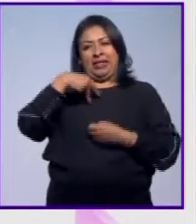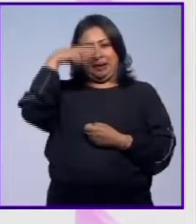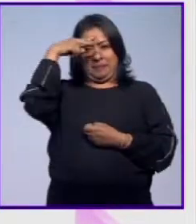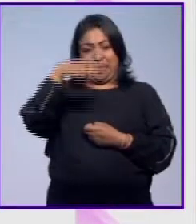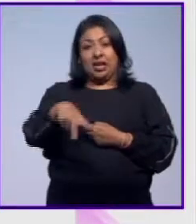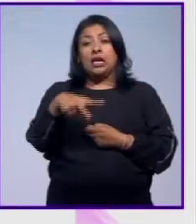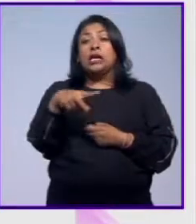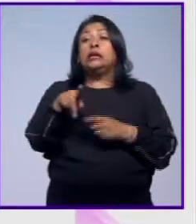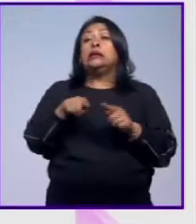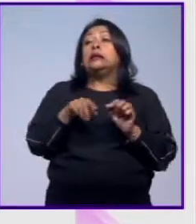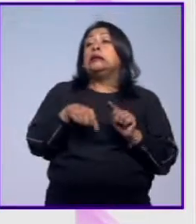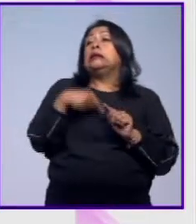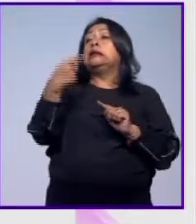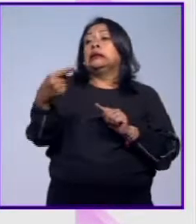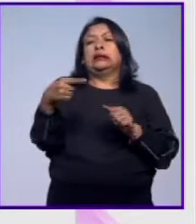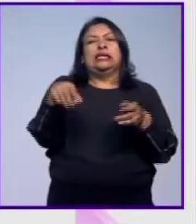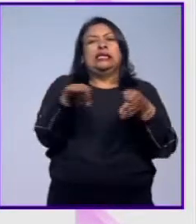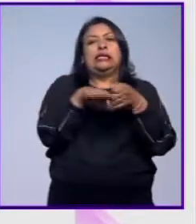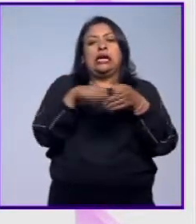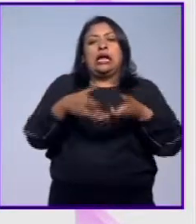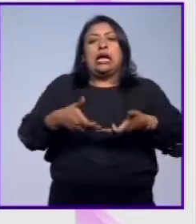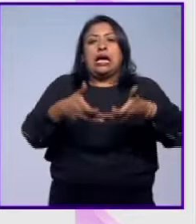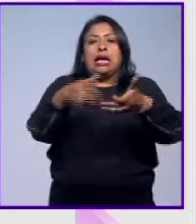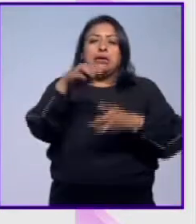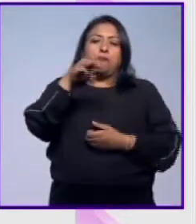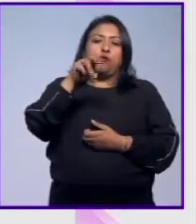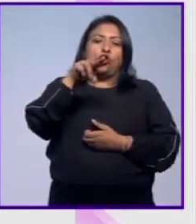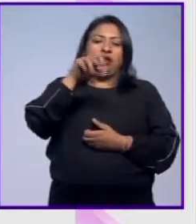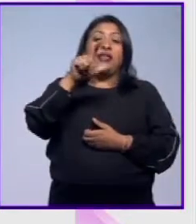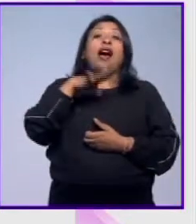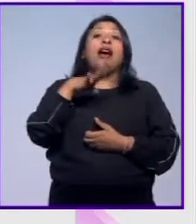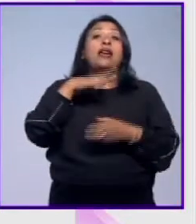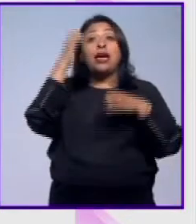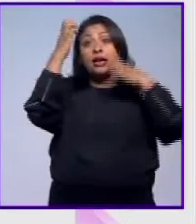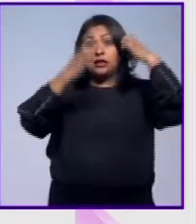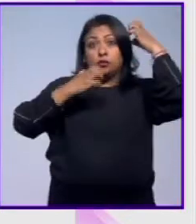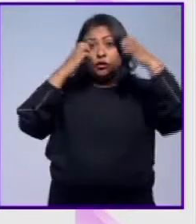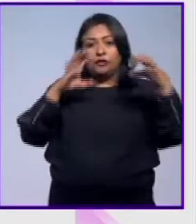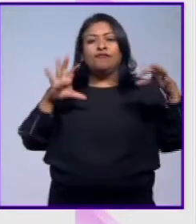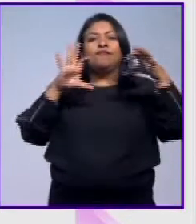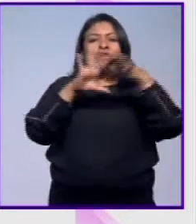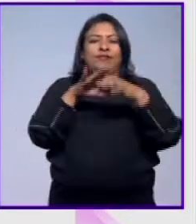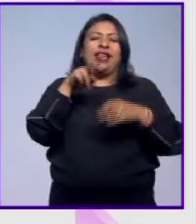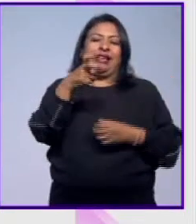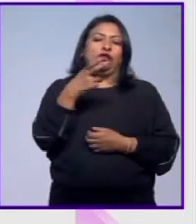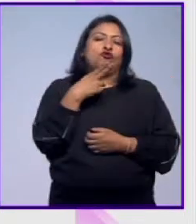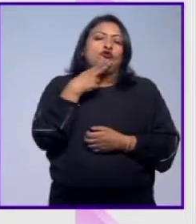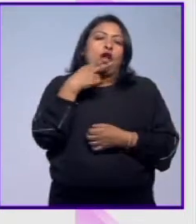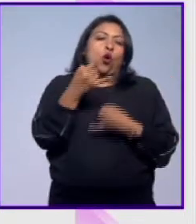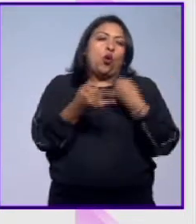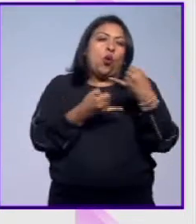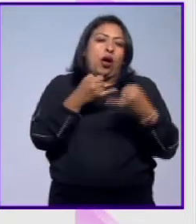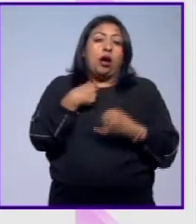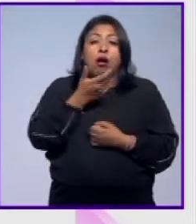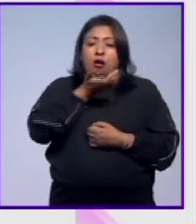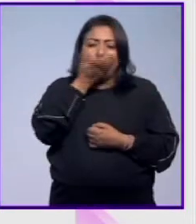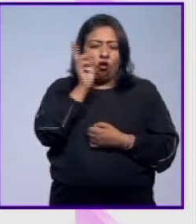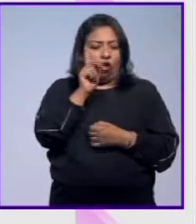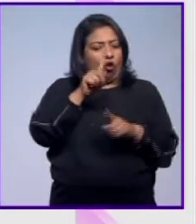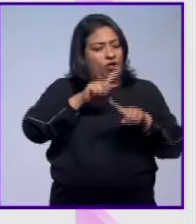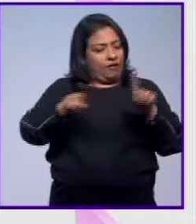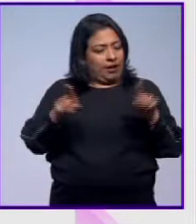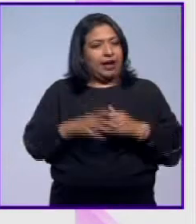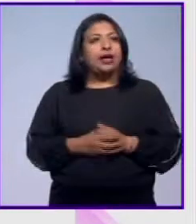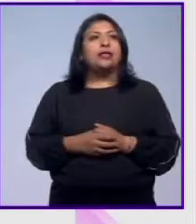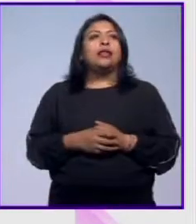muy cerquita de allí, en la calle de Moneda, hay una exposición que tiene que ver con el fetiche, pero no al que estamos acostumbrados nosotros,